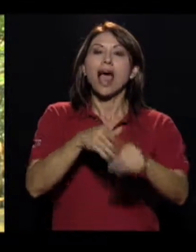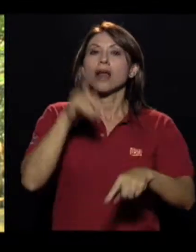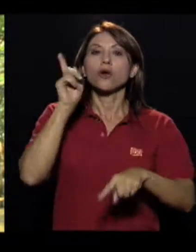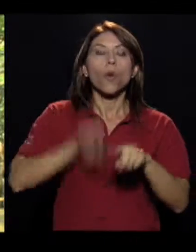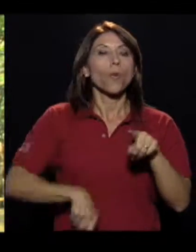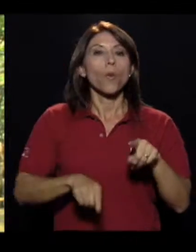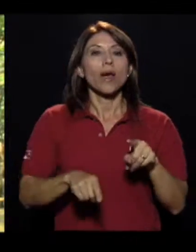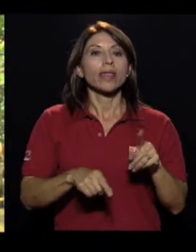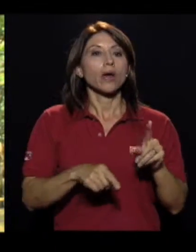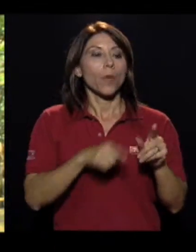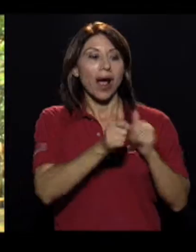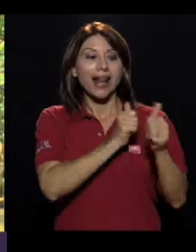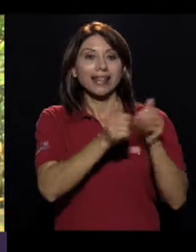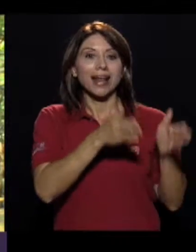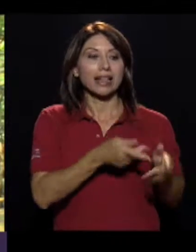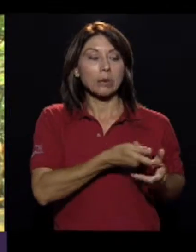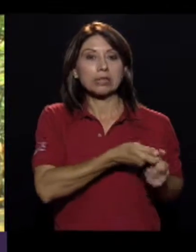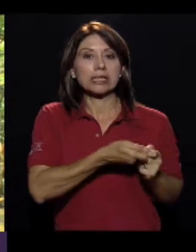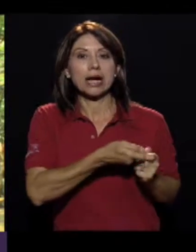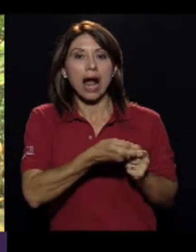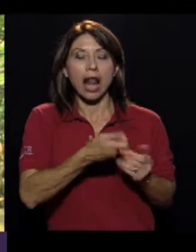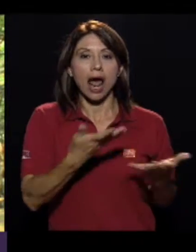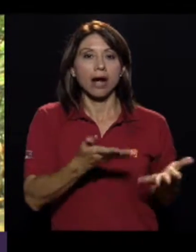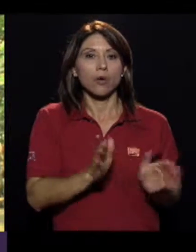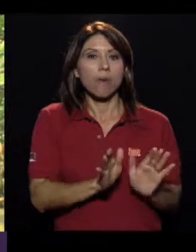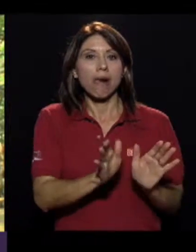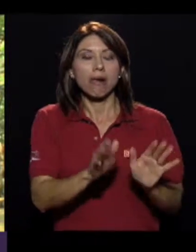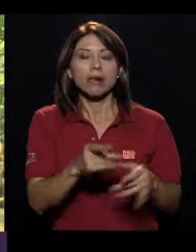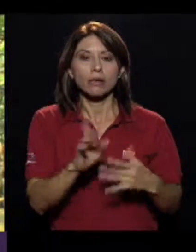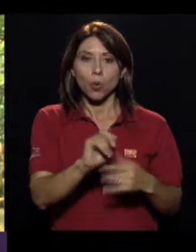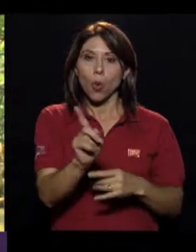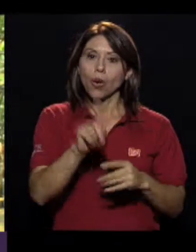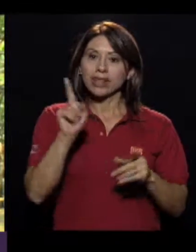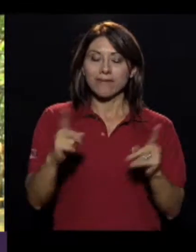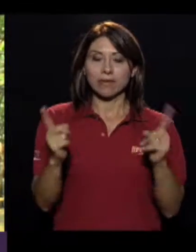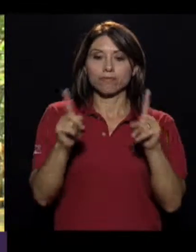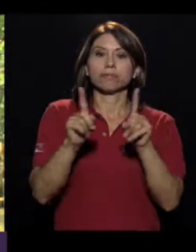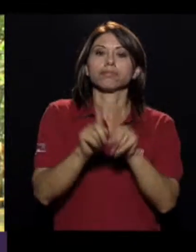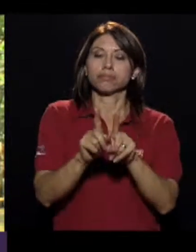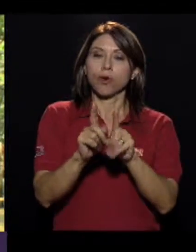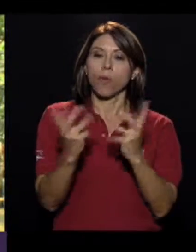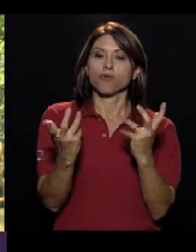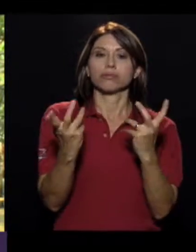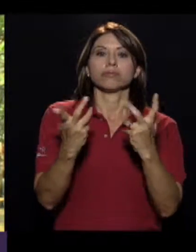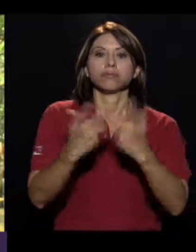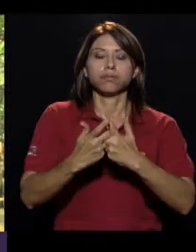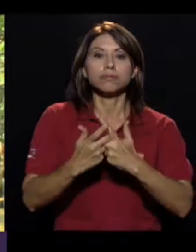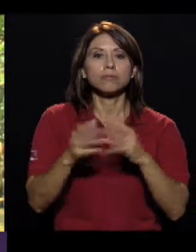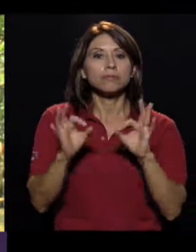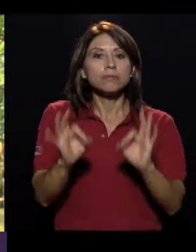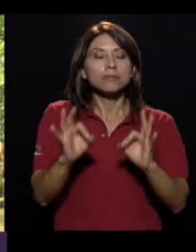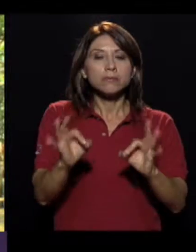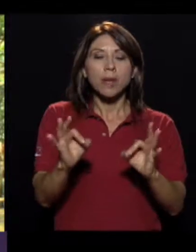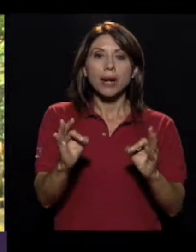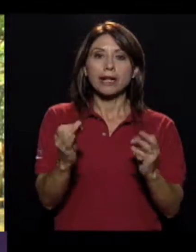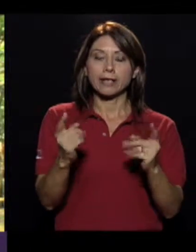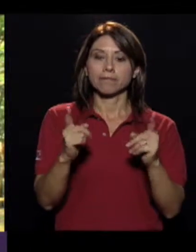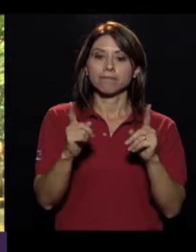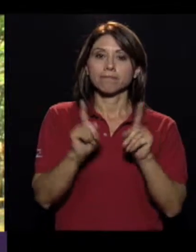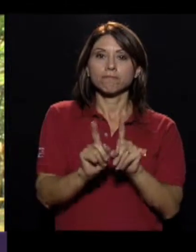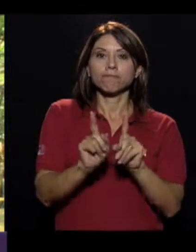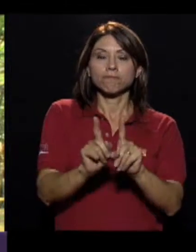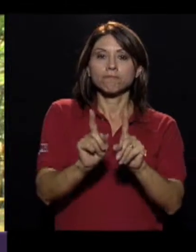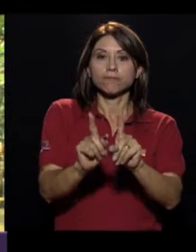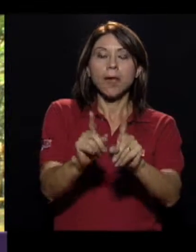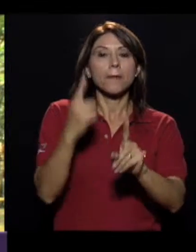puede jalar al atleta, sino que tiene que haber una sincronización de bárbara, ¿para qué? Para que no